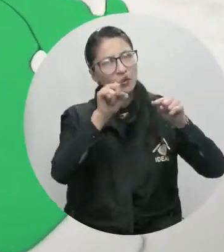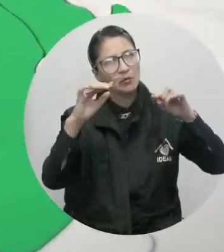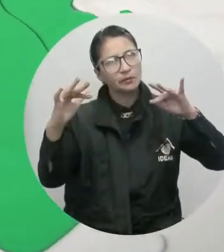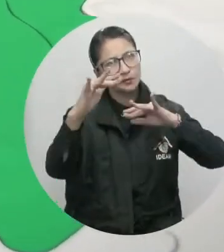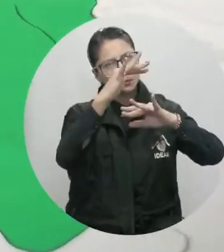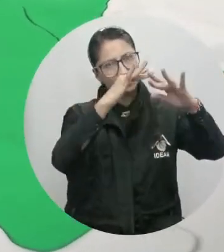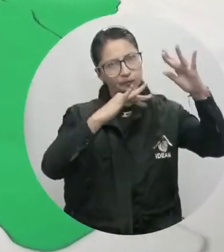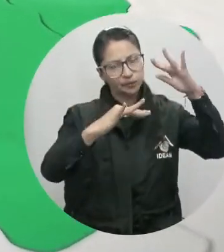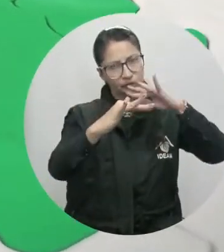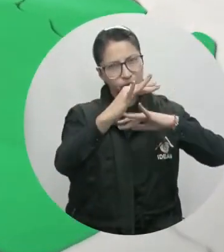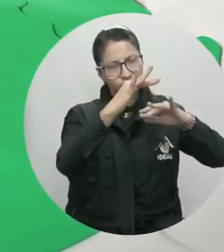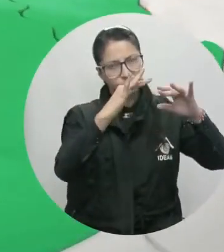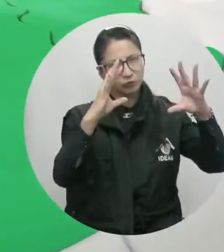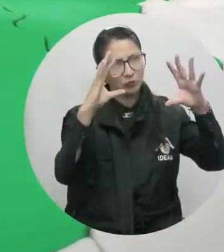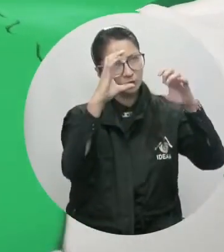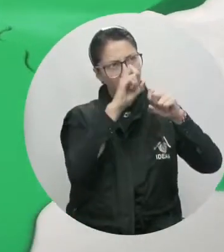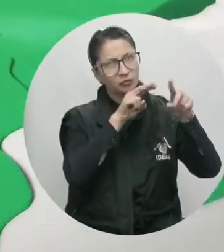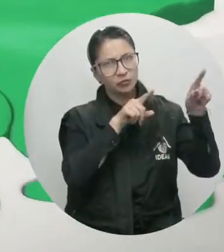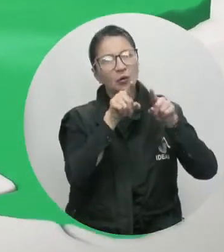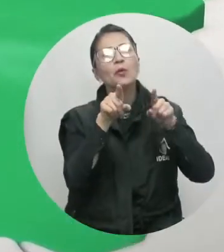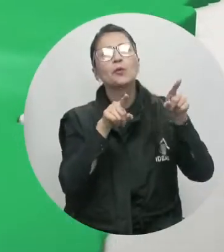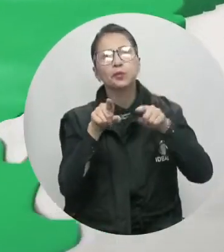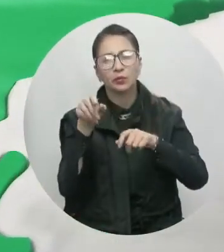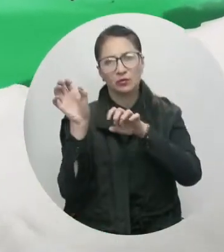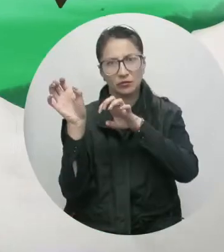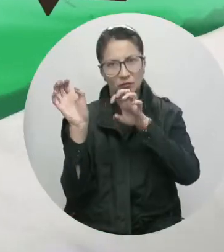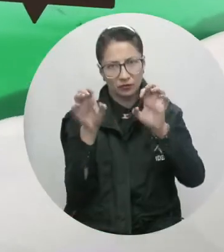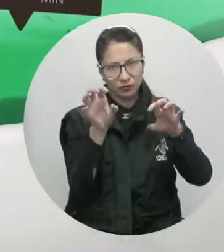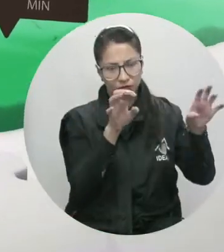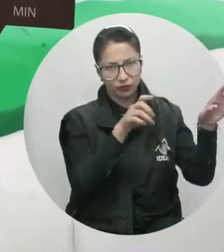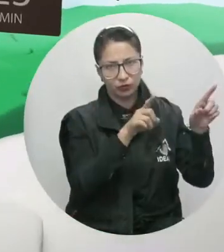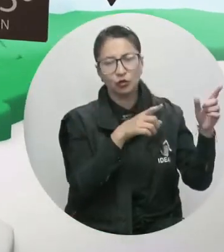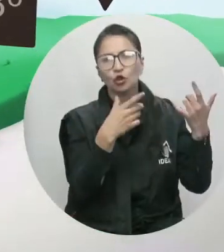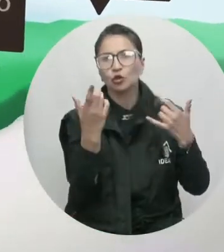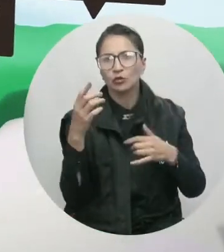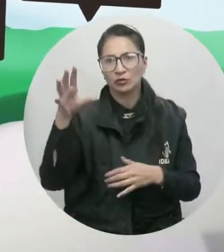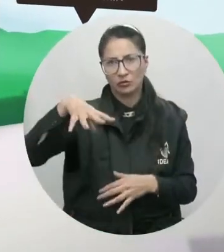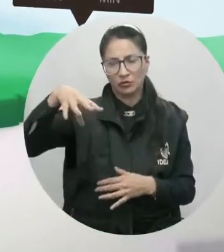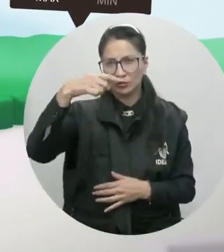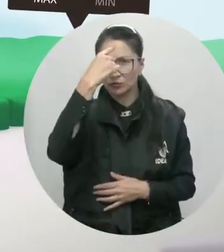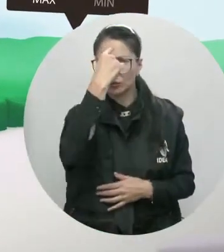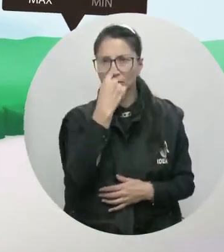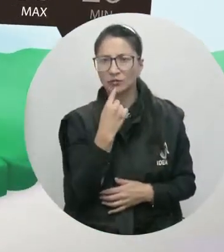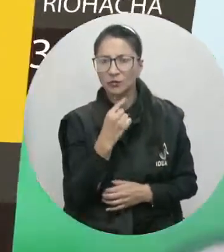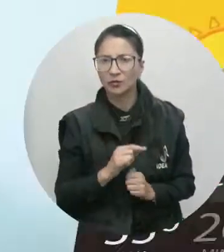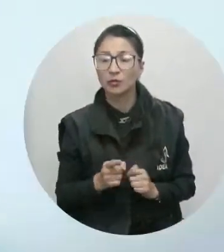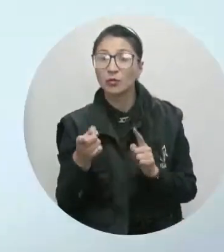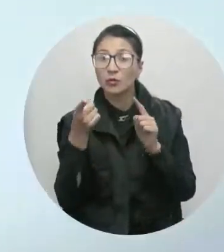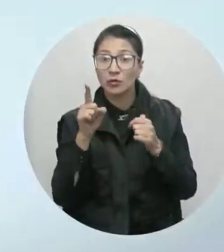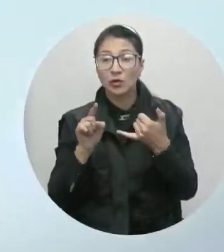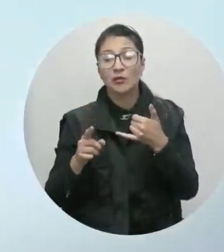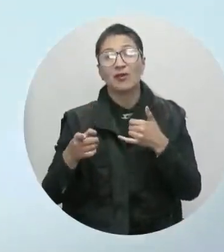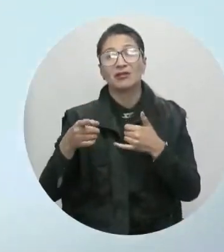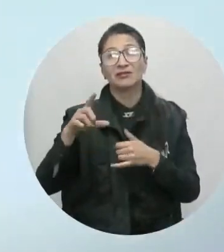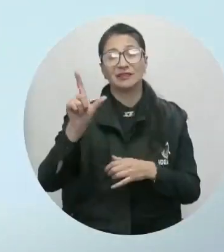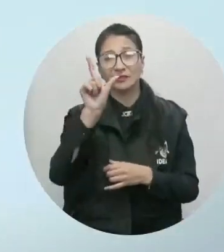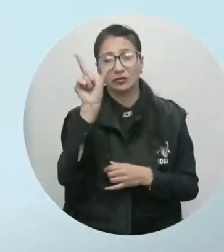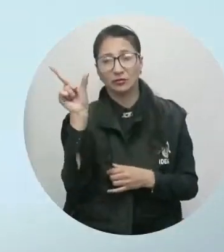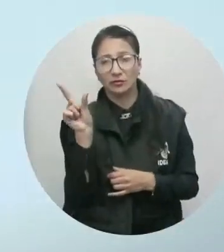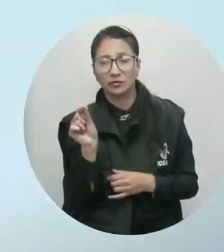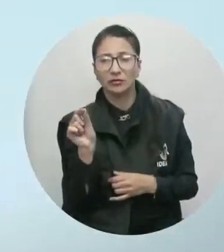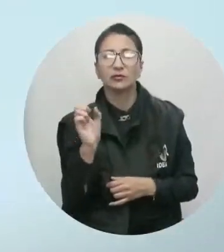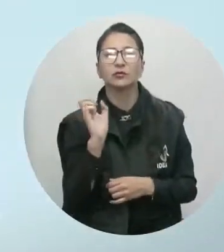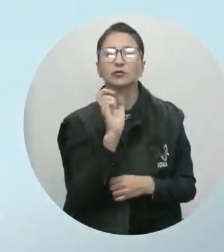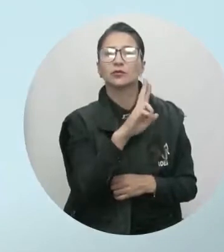costeño, acompañadas de algunas lluvias en las inmediaciones de la Sierra Nevada de Santa Marta, centro y norte del Cesar y al sur de Bolívar,